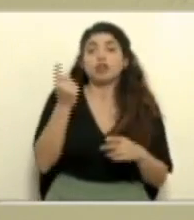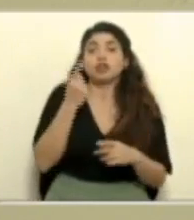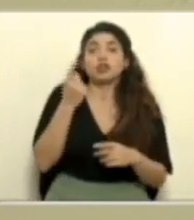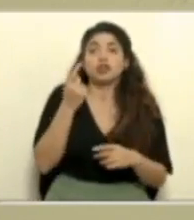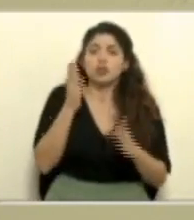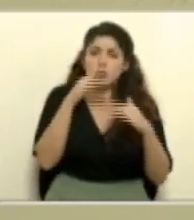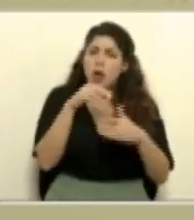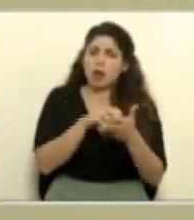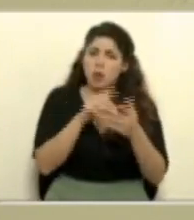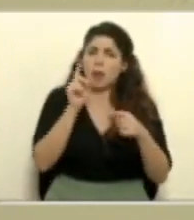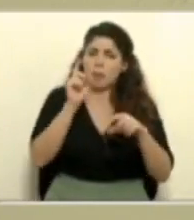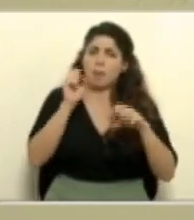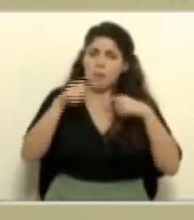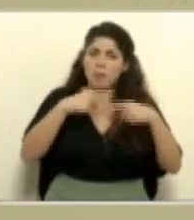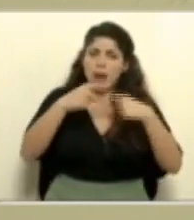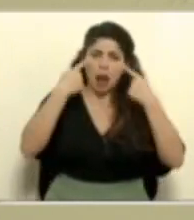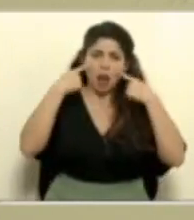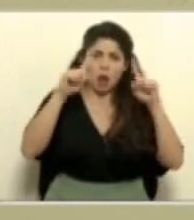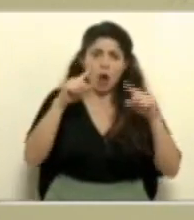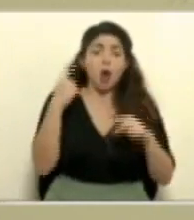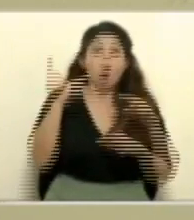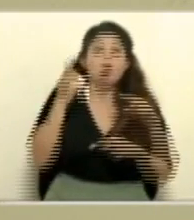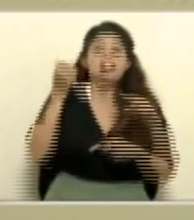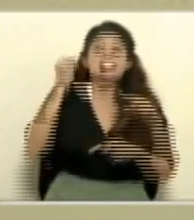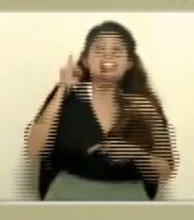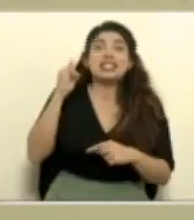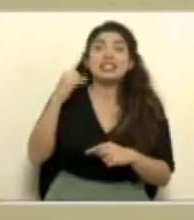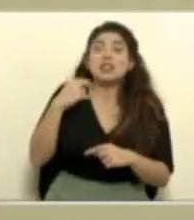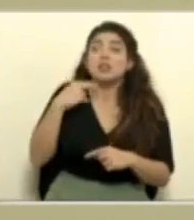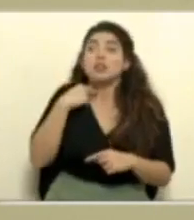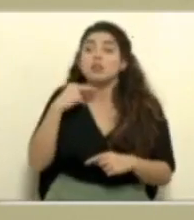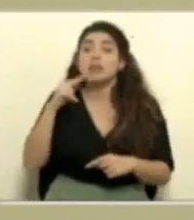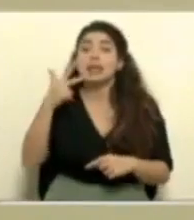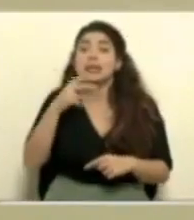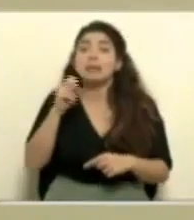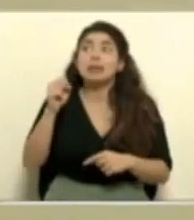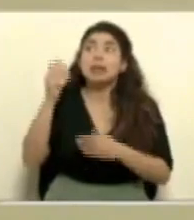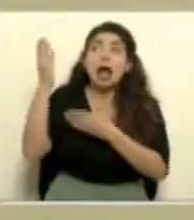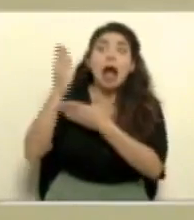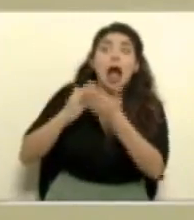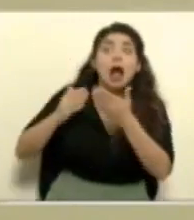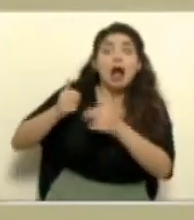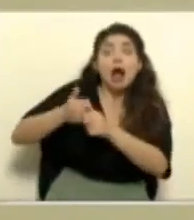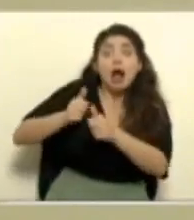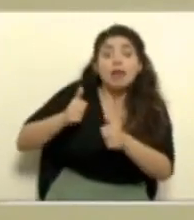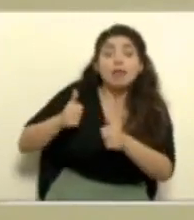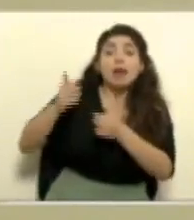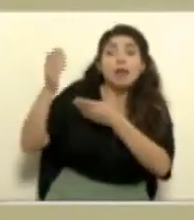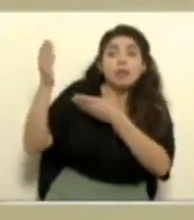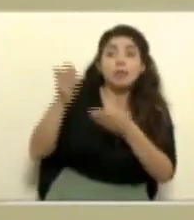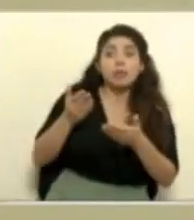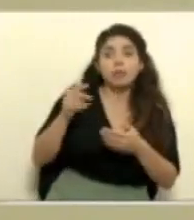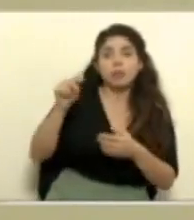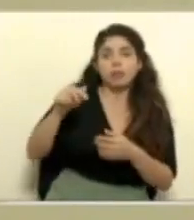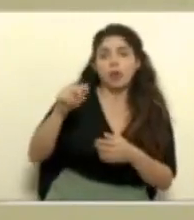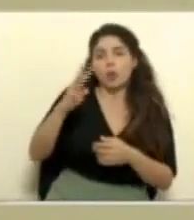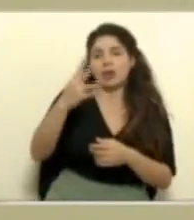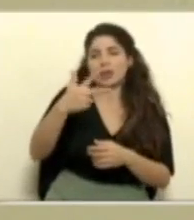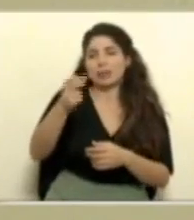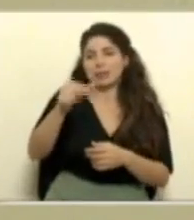importante en el tercer trimestre de el último trimestre perdón en el cuatro trimestre de este año.